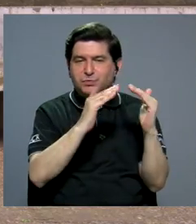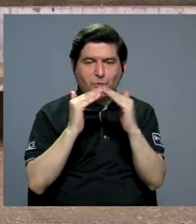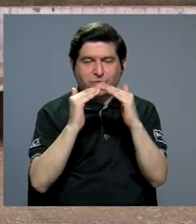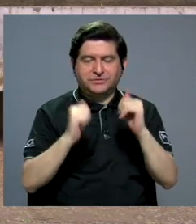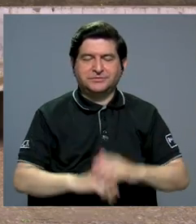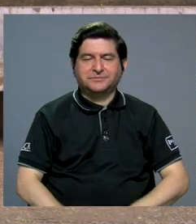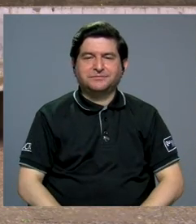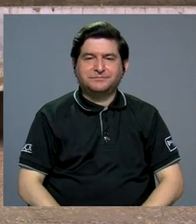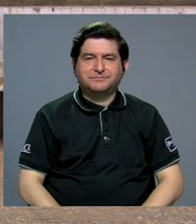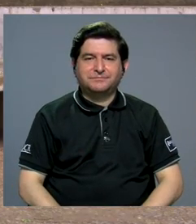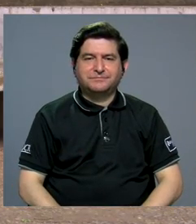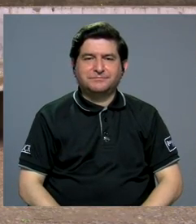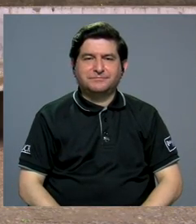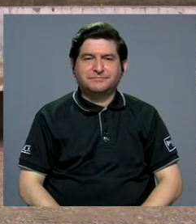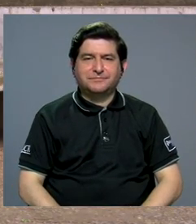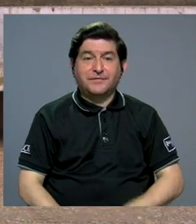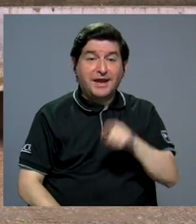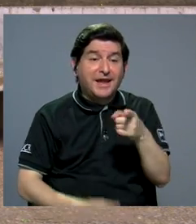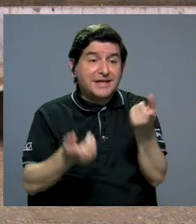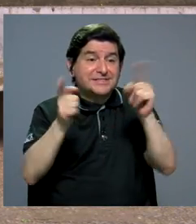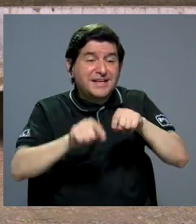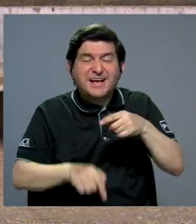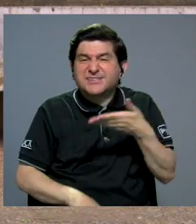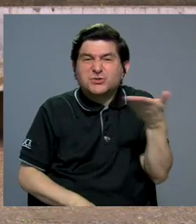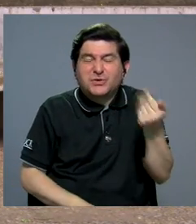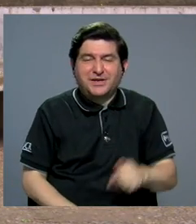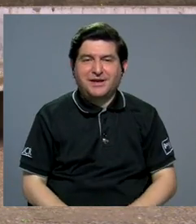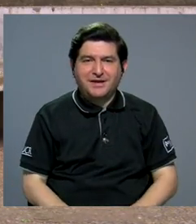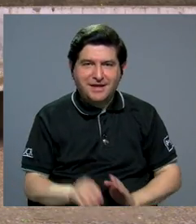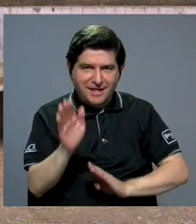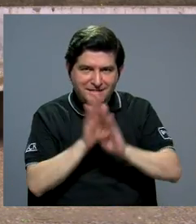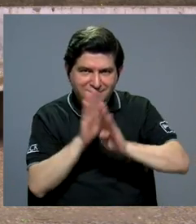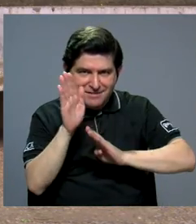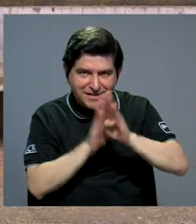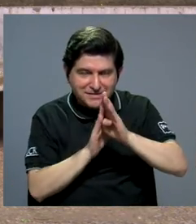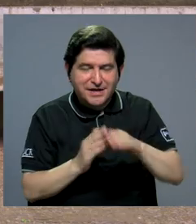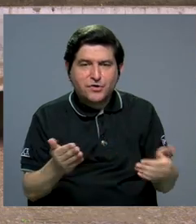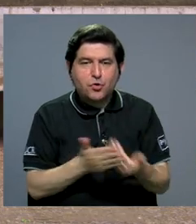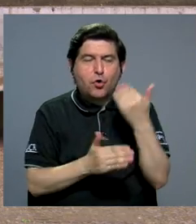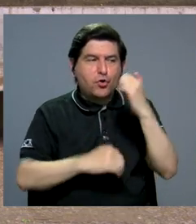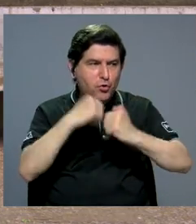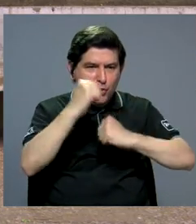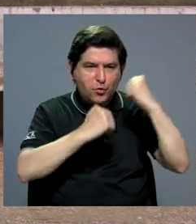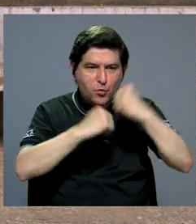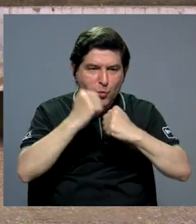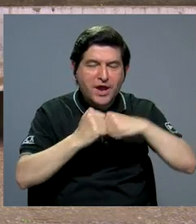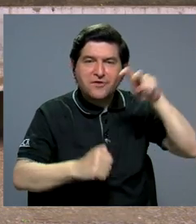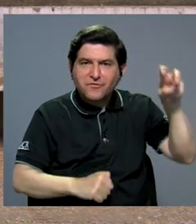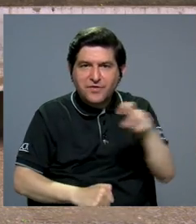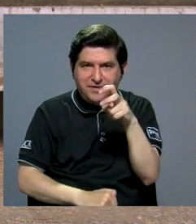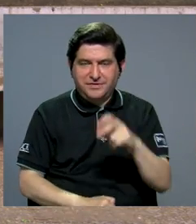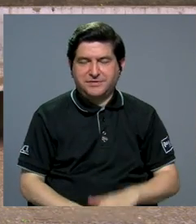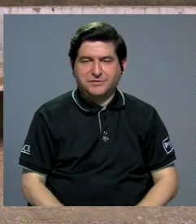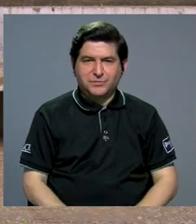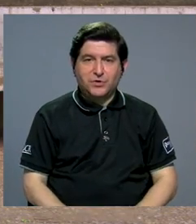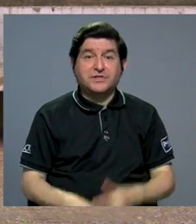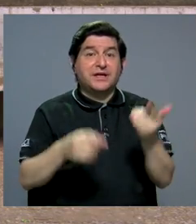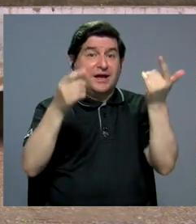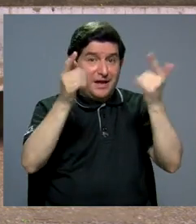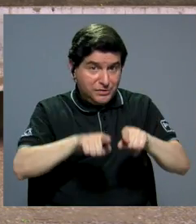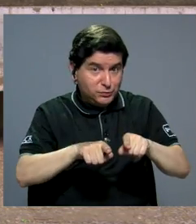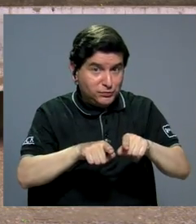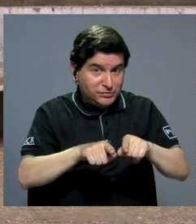Entonces, de lo que se trata en este caso es de que el desarrollo de la nueva infraestructura de transporte es cuando se dé